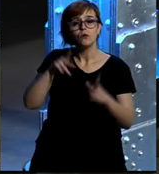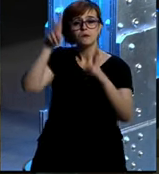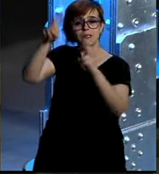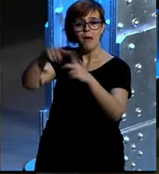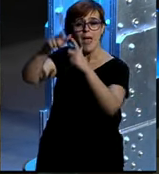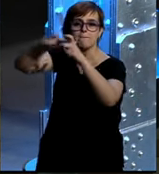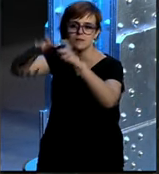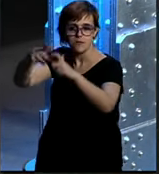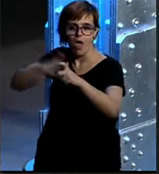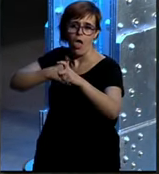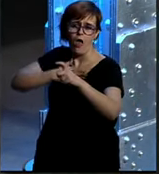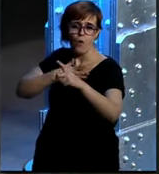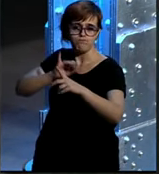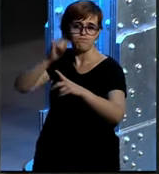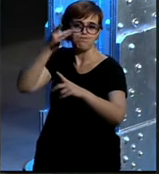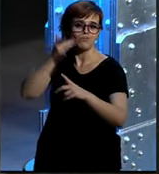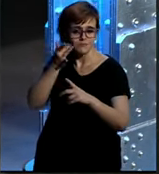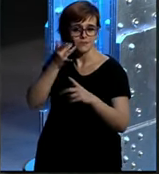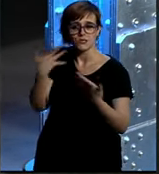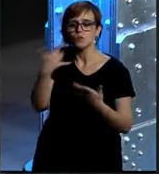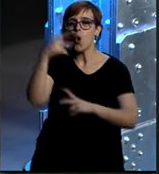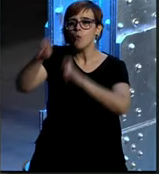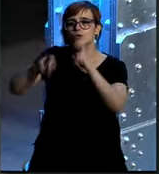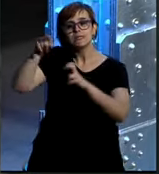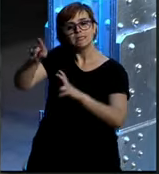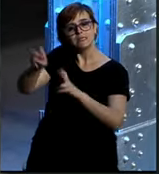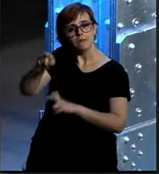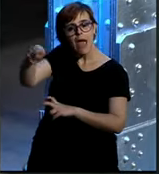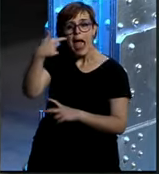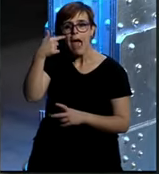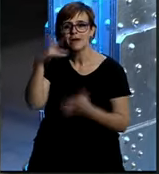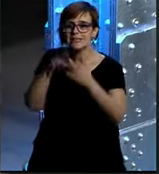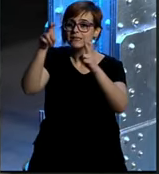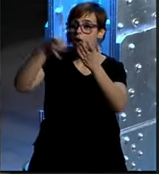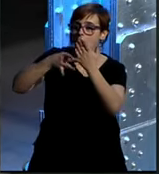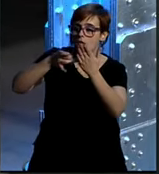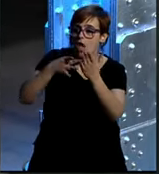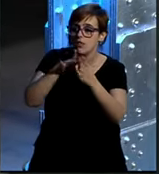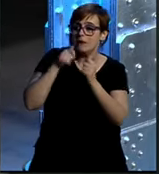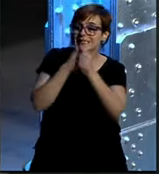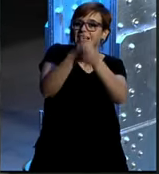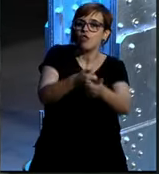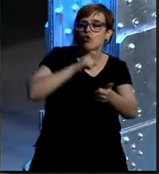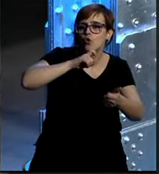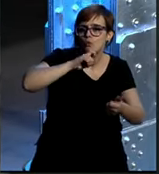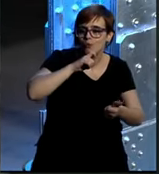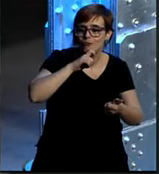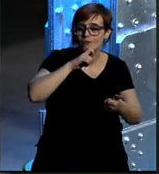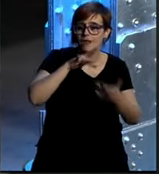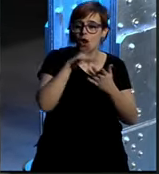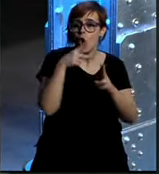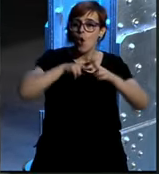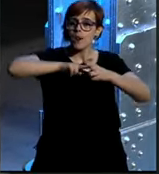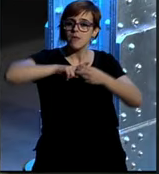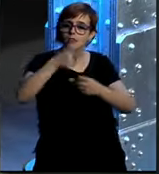empresas empresa-empresa en donde probablemente lo que estés buscando es mucho más también qué tipo de la calidad de la persona que te sigue y en qué medida las